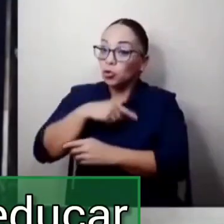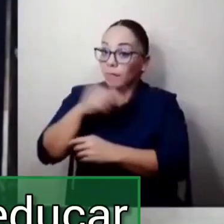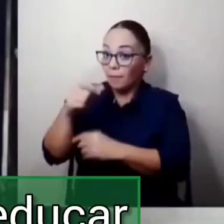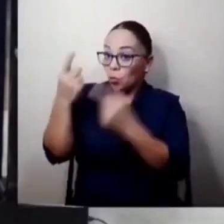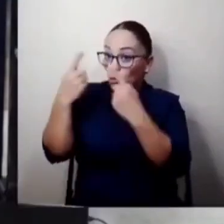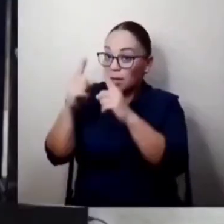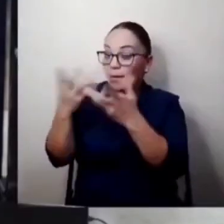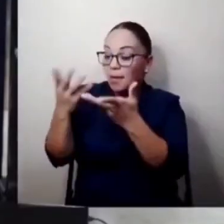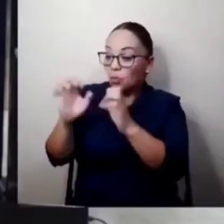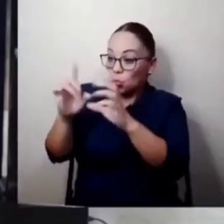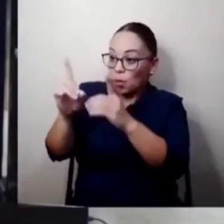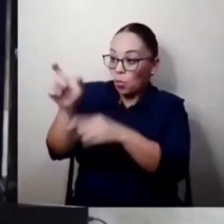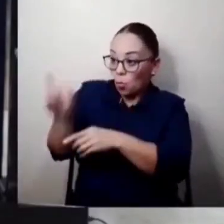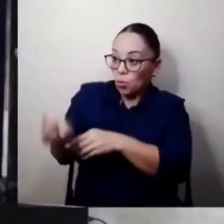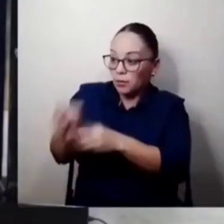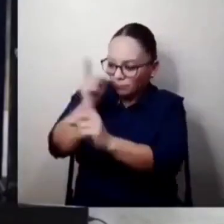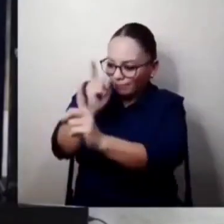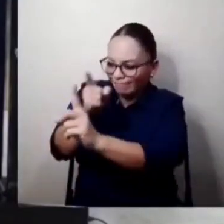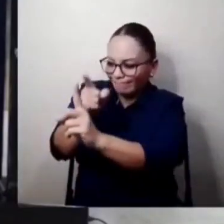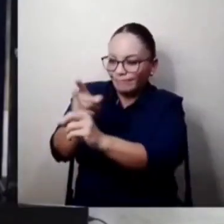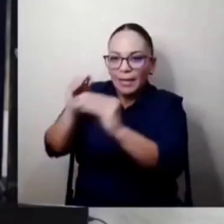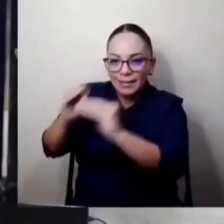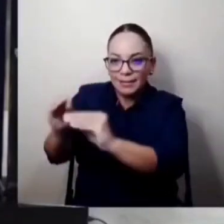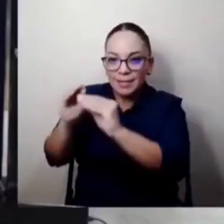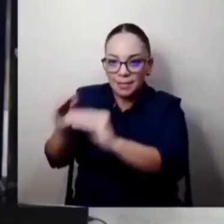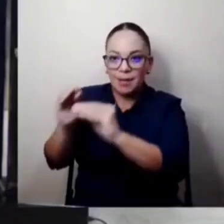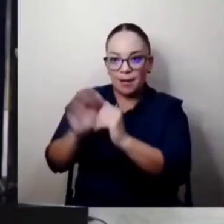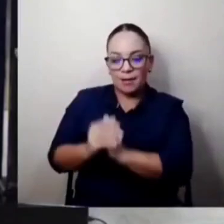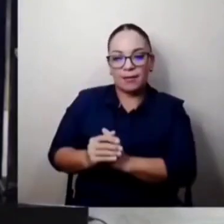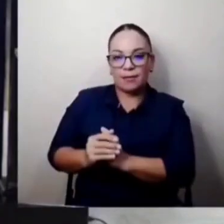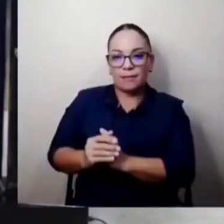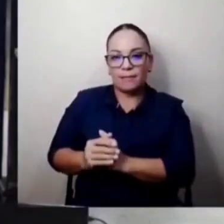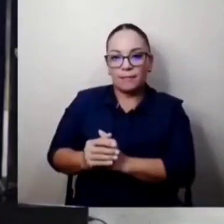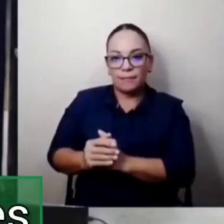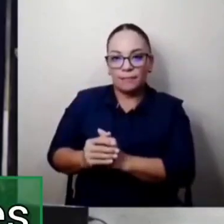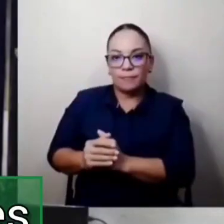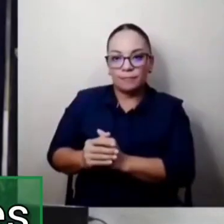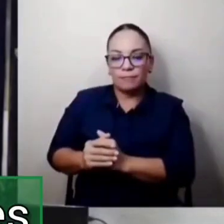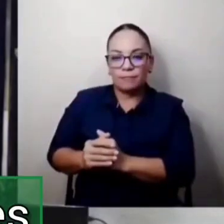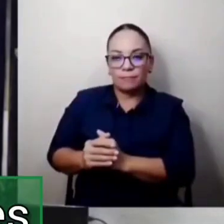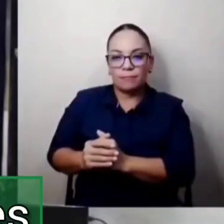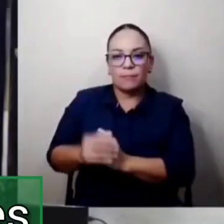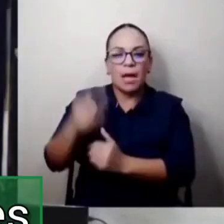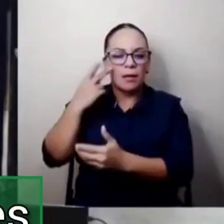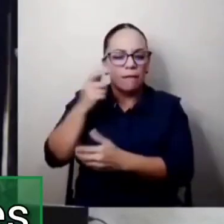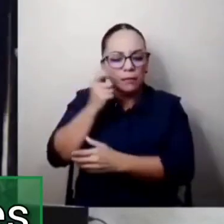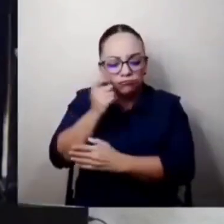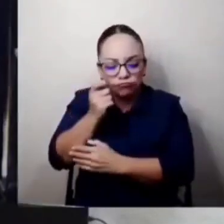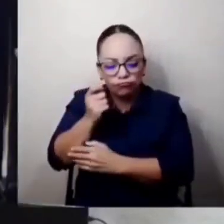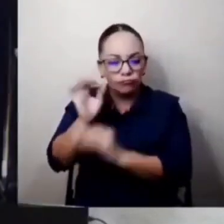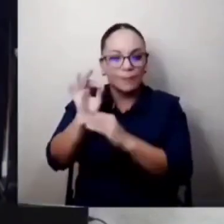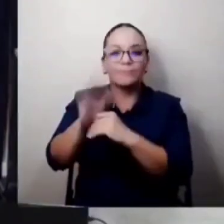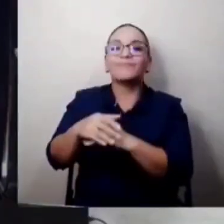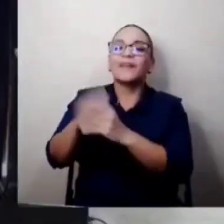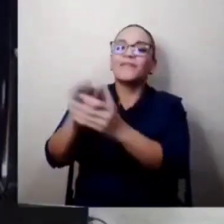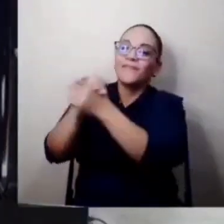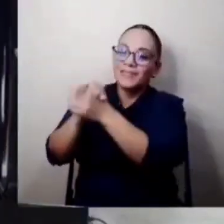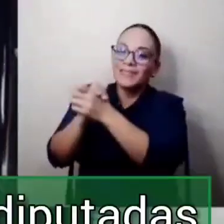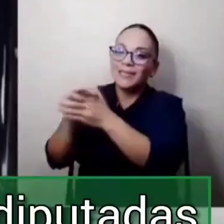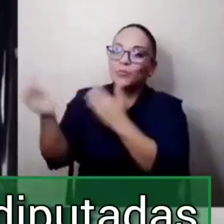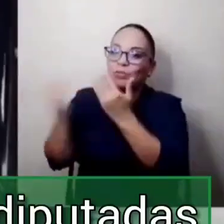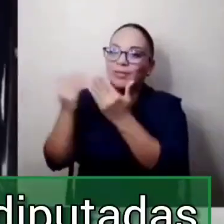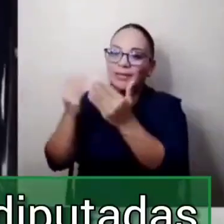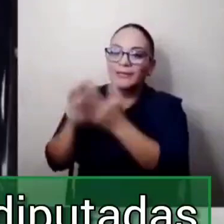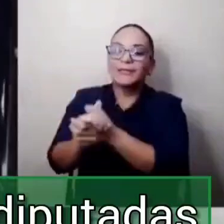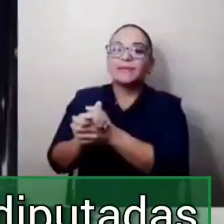dediquen a educar. Y cualquier cosa habrá que verlo con excelente. Muchísimas gracias, felicidades. Gracias, Muchas gracias. Magisterio Nacional.